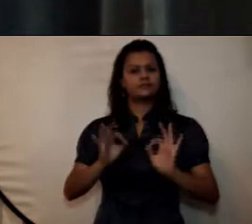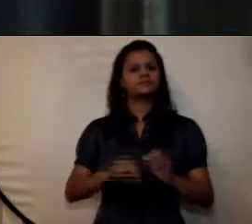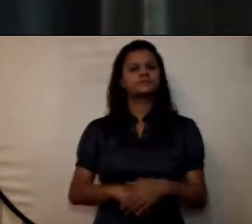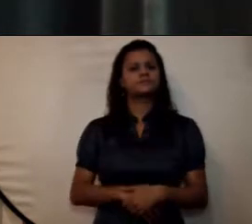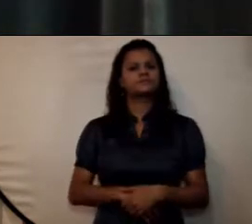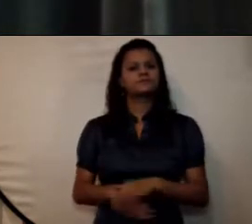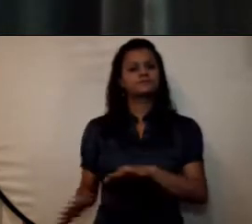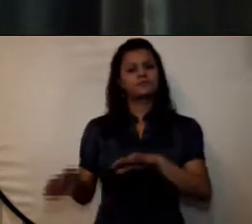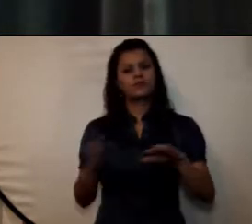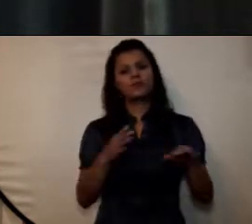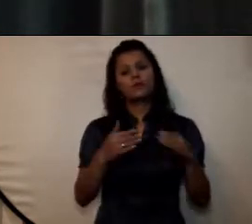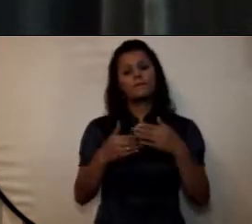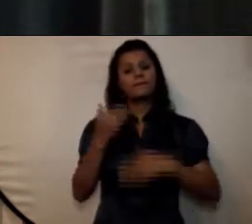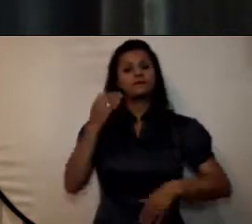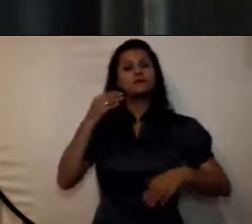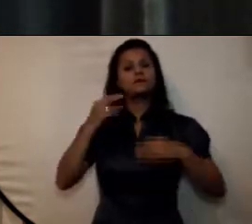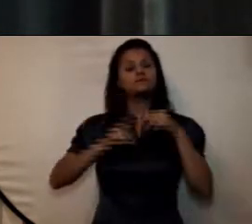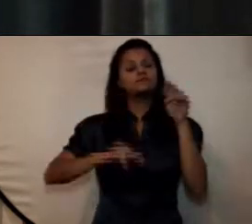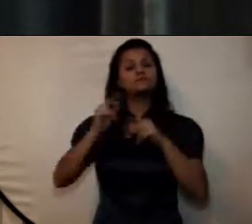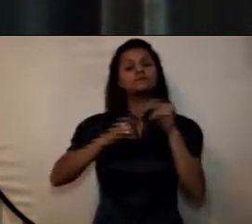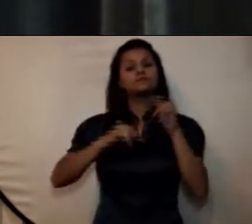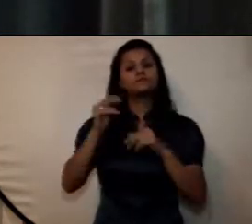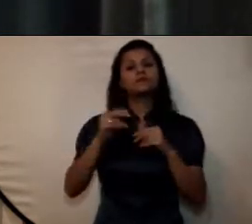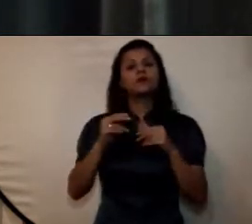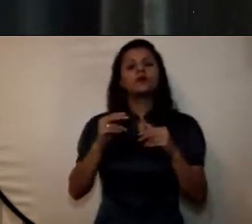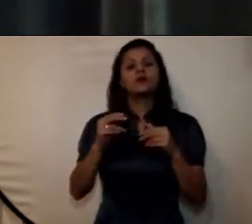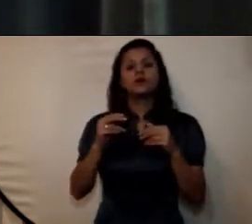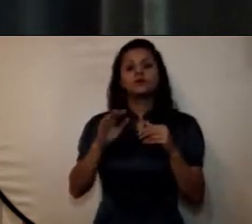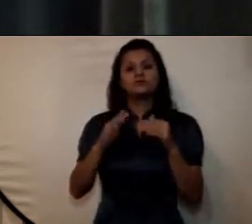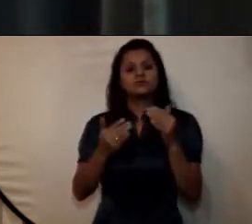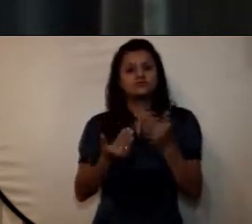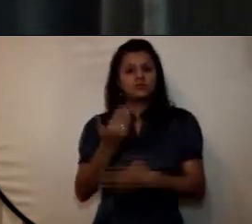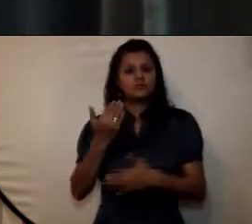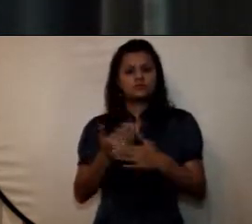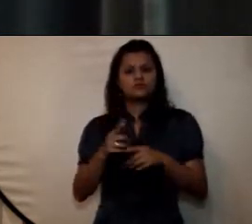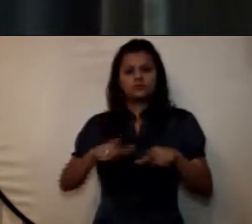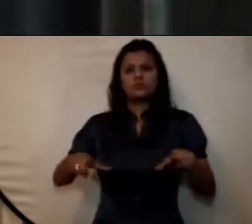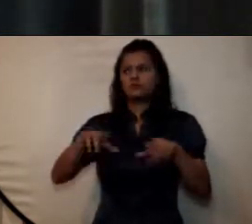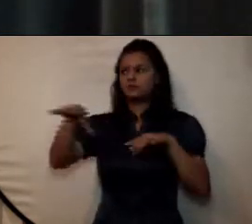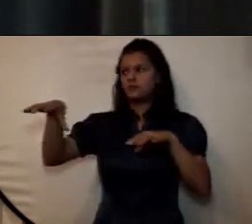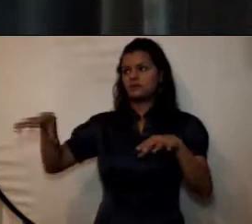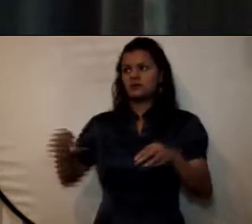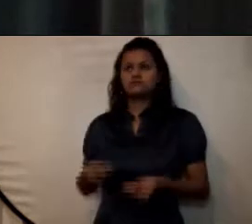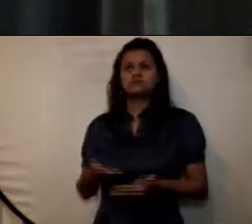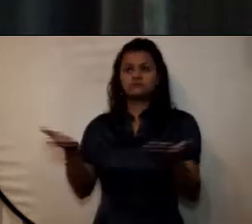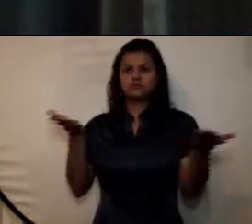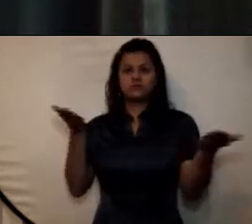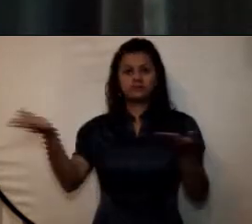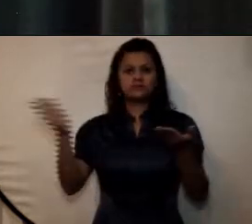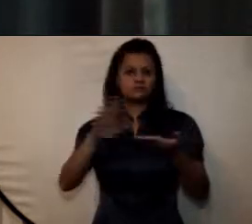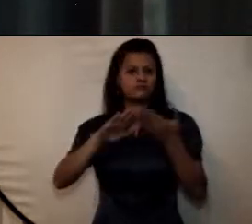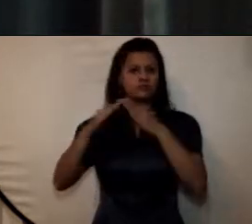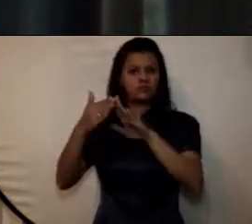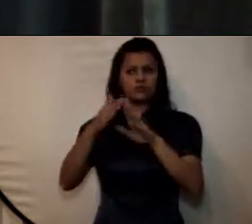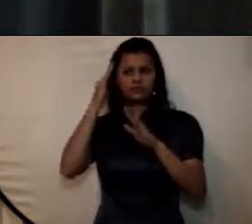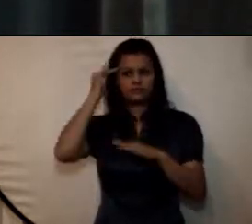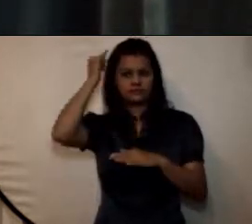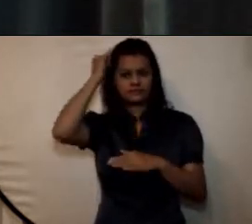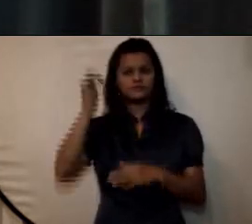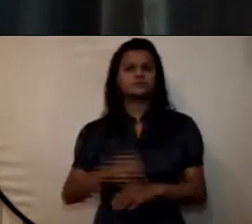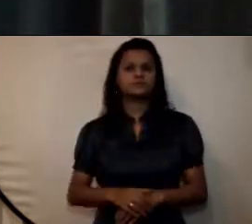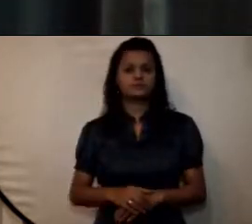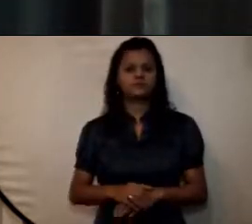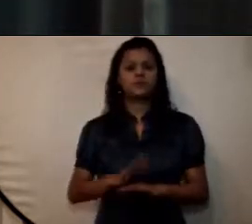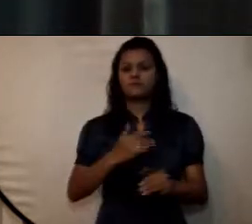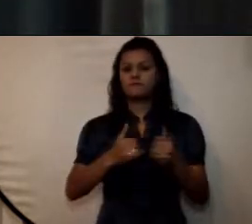inicio de la construcción de nuevas locaciones para el servicio de la comunidad académica y finalmente